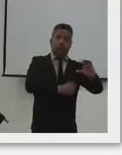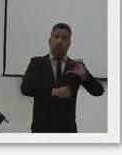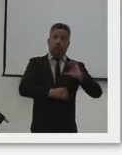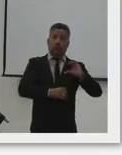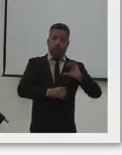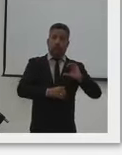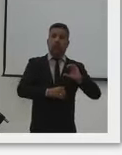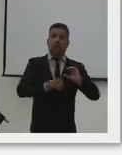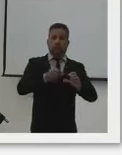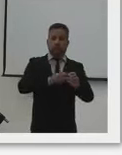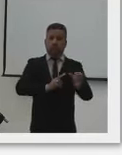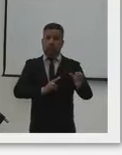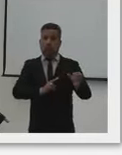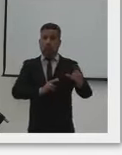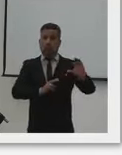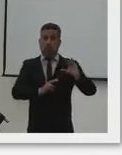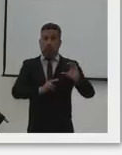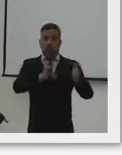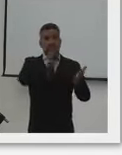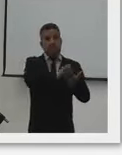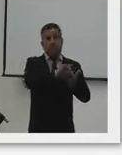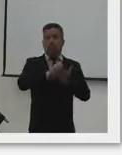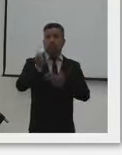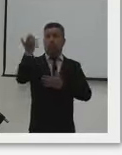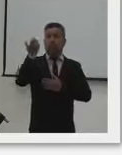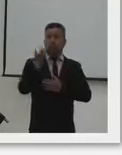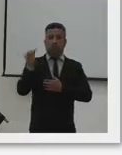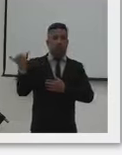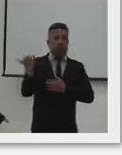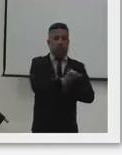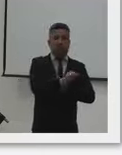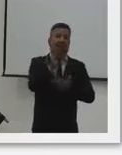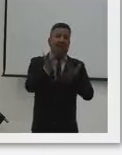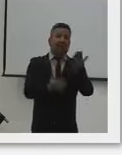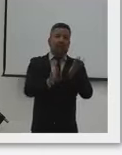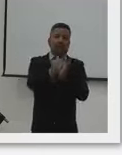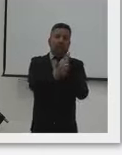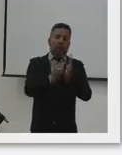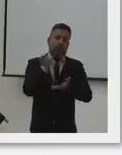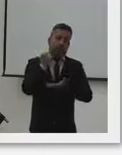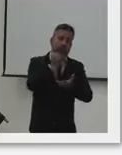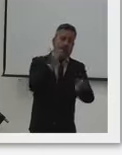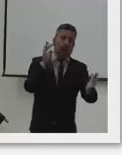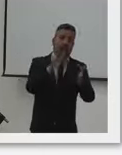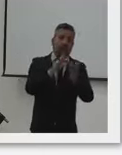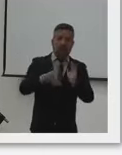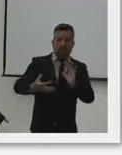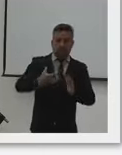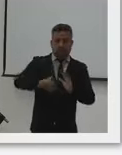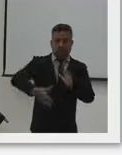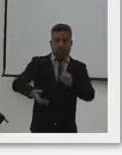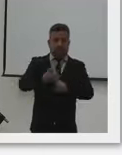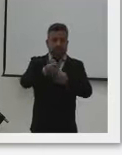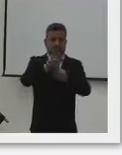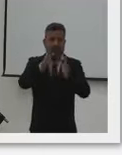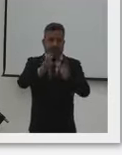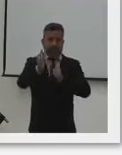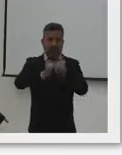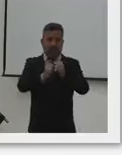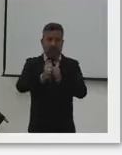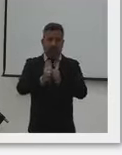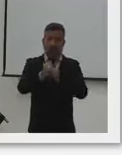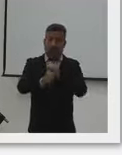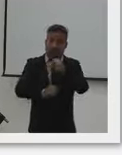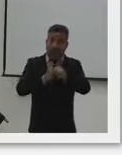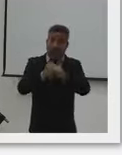que tuvieron en el momento de su retiro. Dependiendo del programa en el hayan estado asignados por sus logros deportivos y